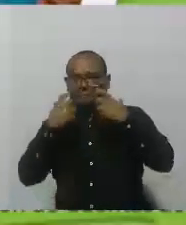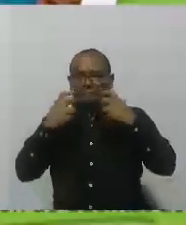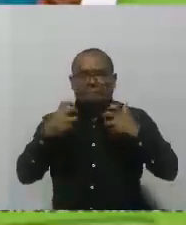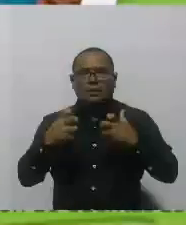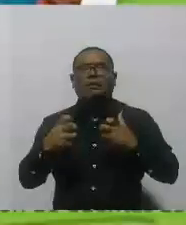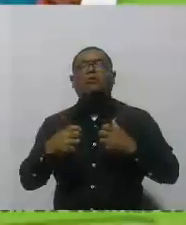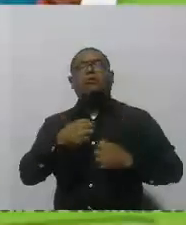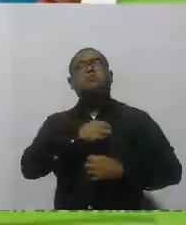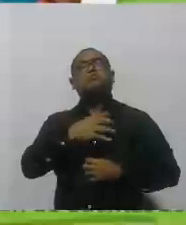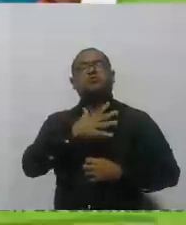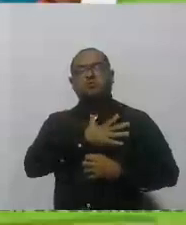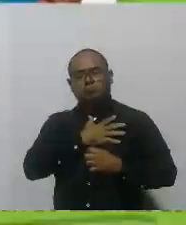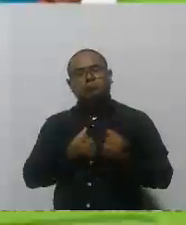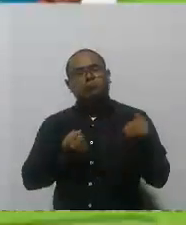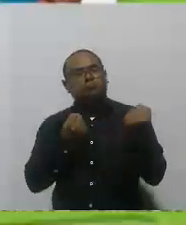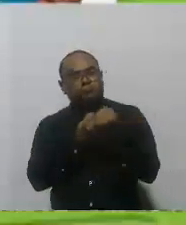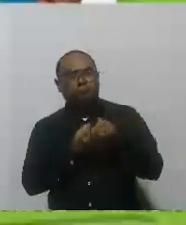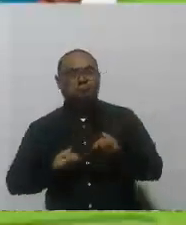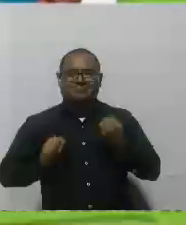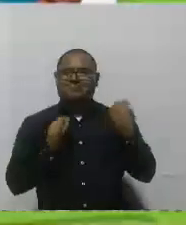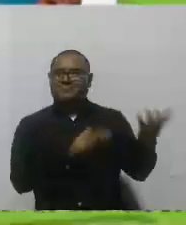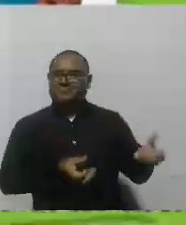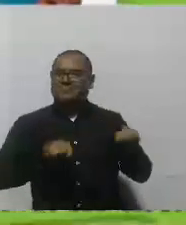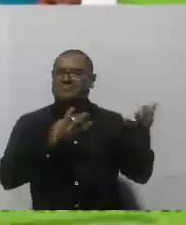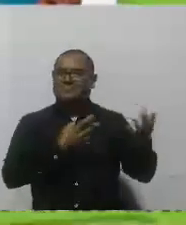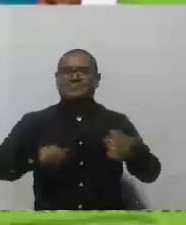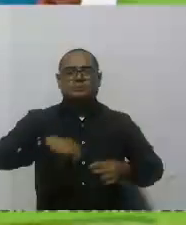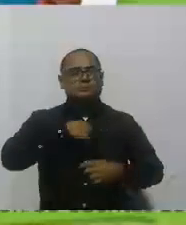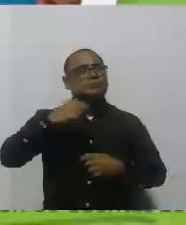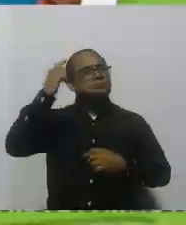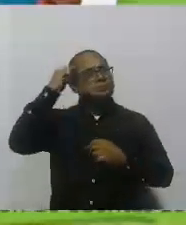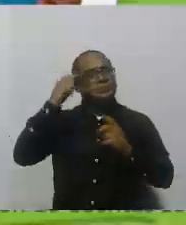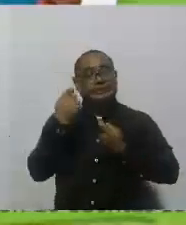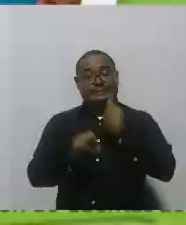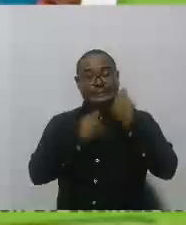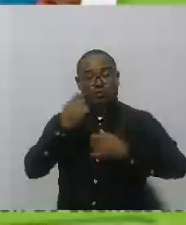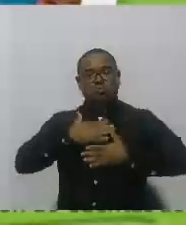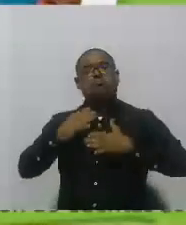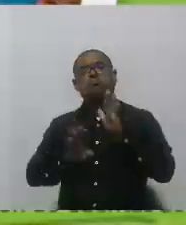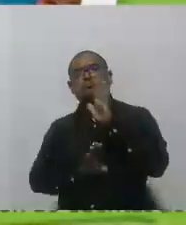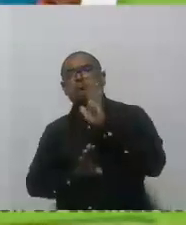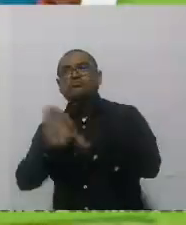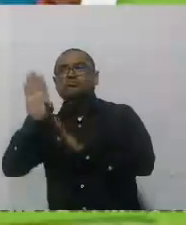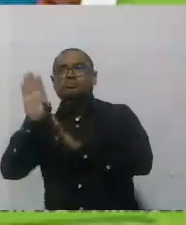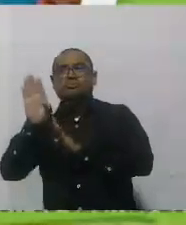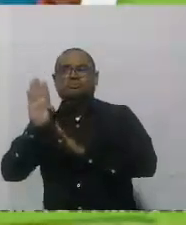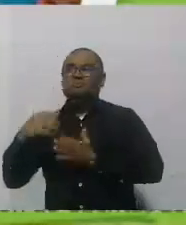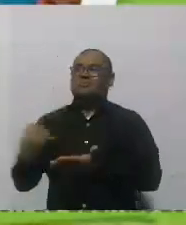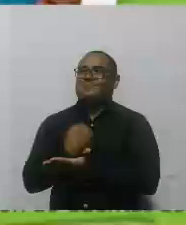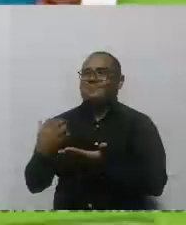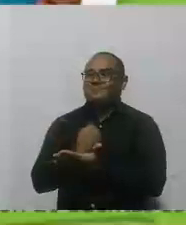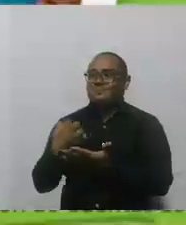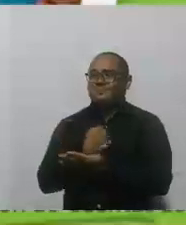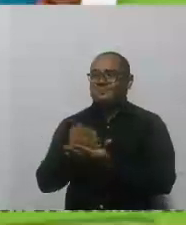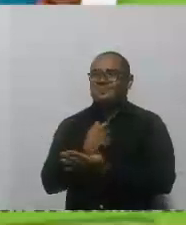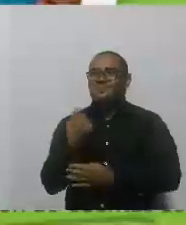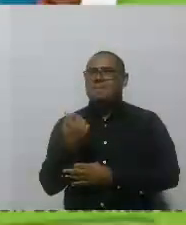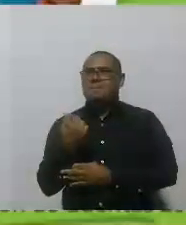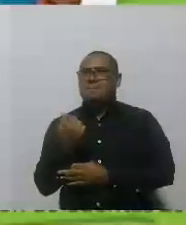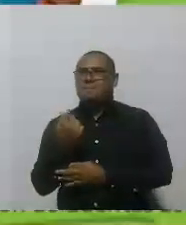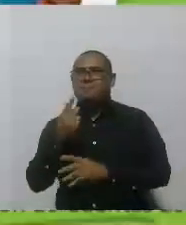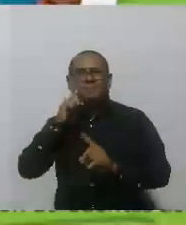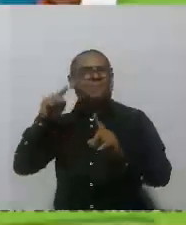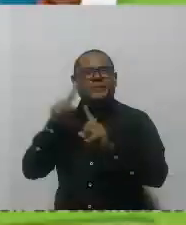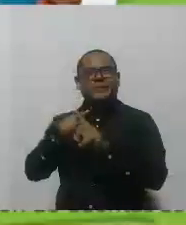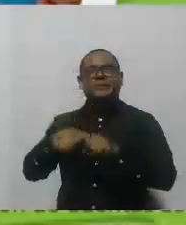oportunidad, una nueva posibilidad de ver crecer sus negocios y por supuesto con generación de ingresos, fortalecer el desarrollo